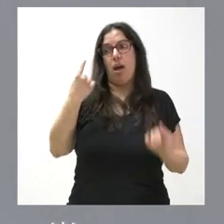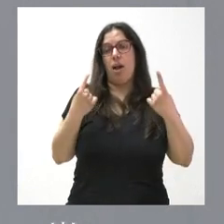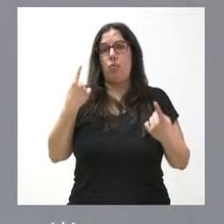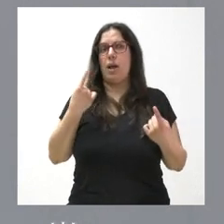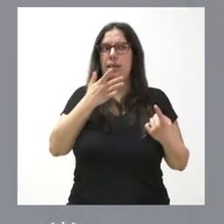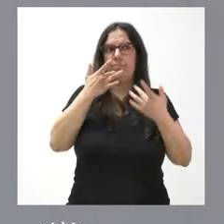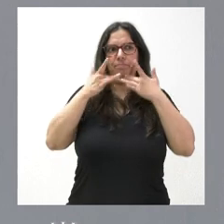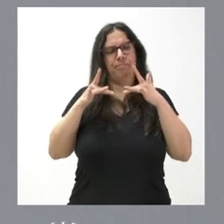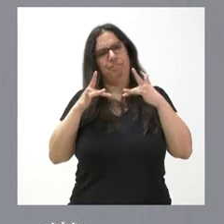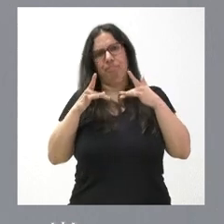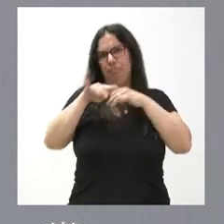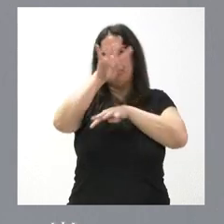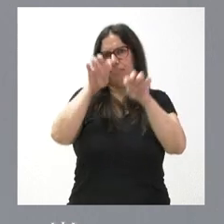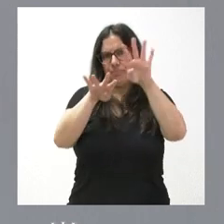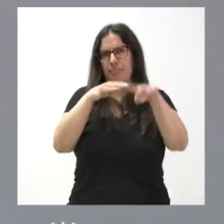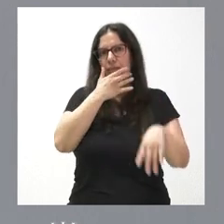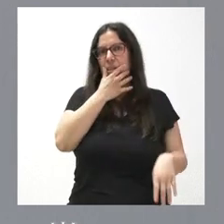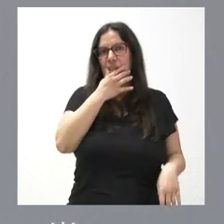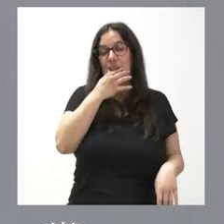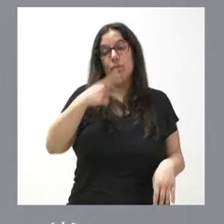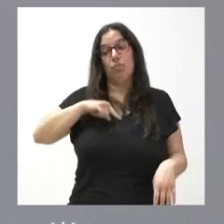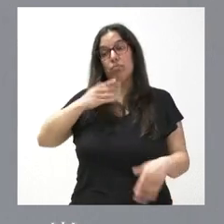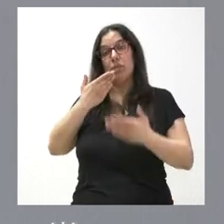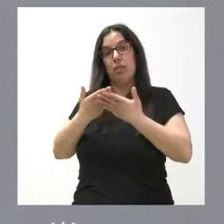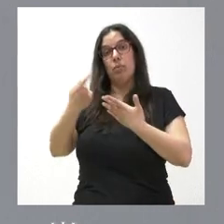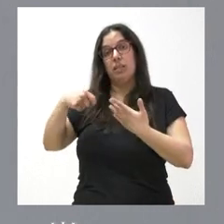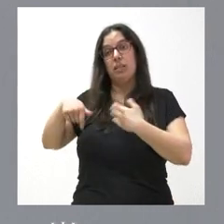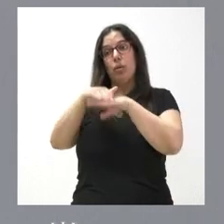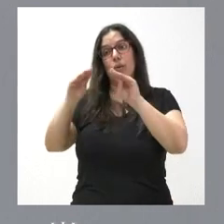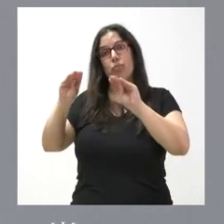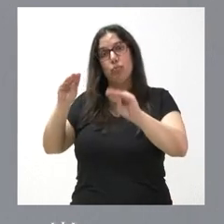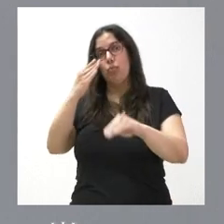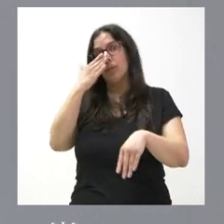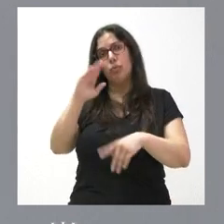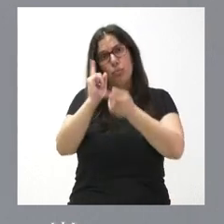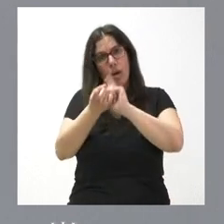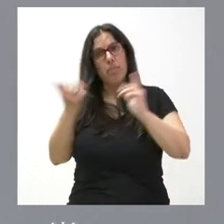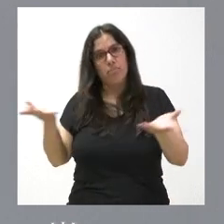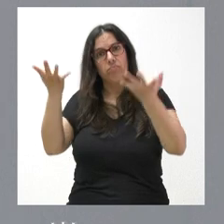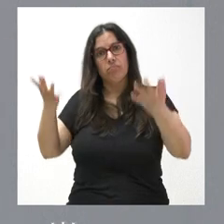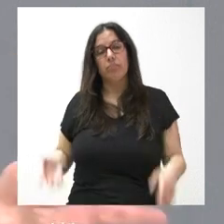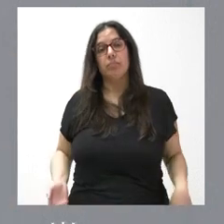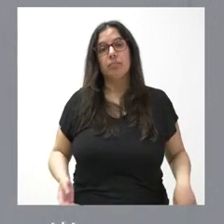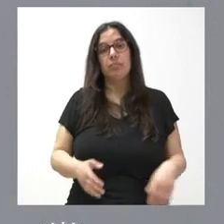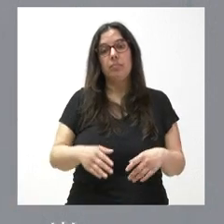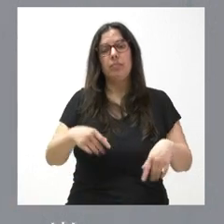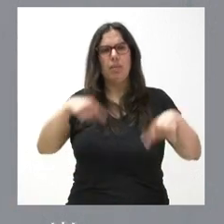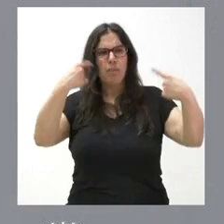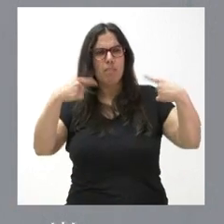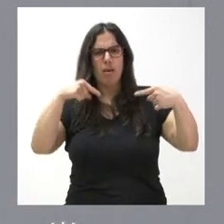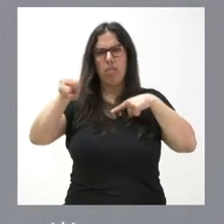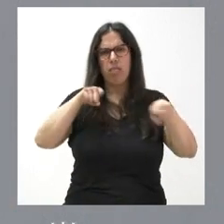independencia. Y yo creo que animamos al presidente del Gobierno a cambiar su actitud, a huir del frentismo